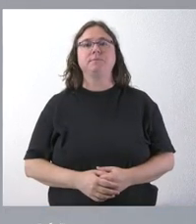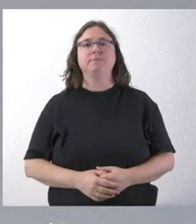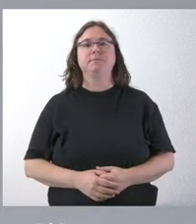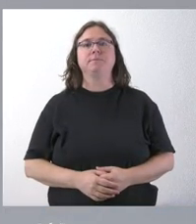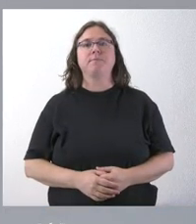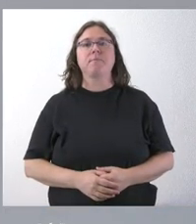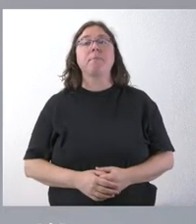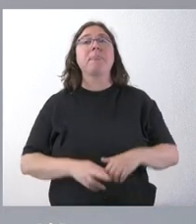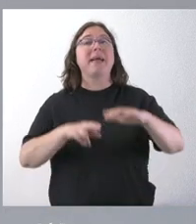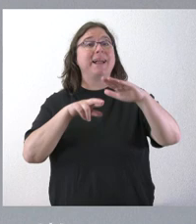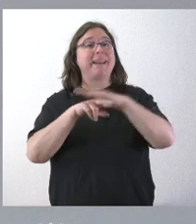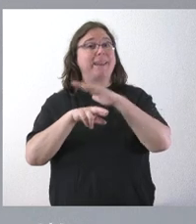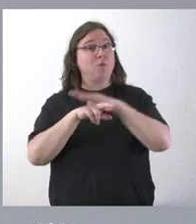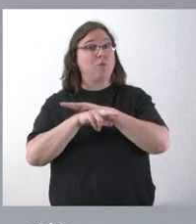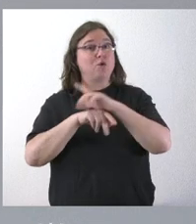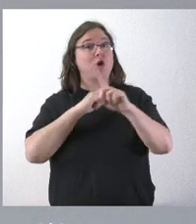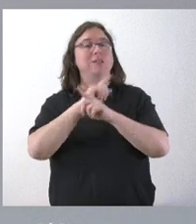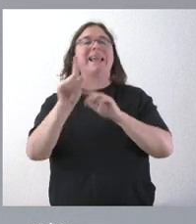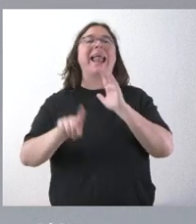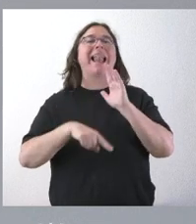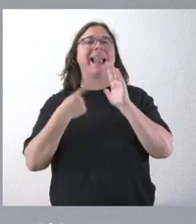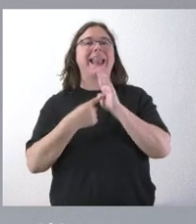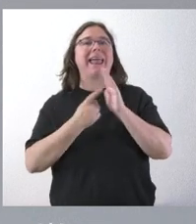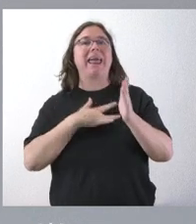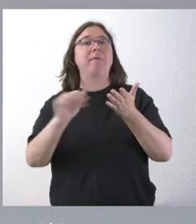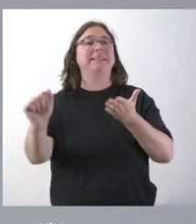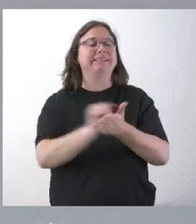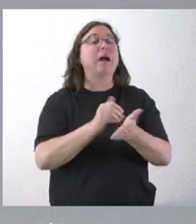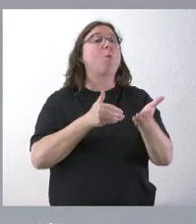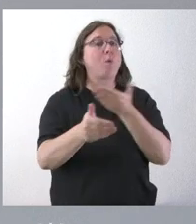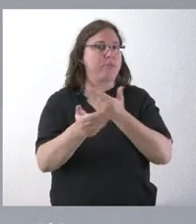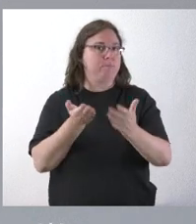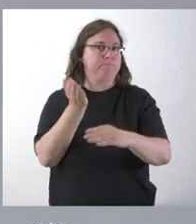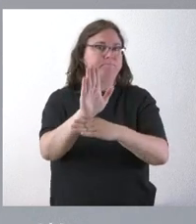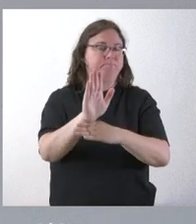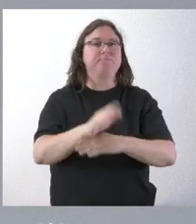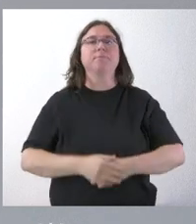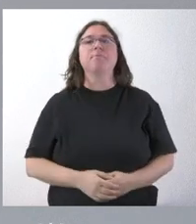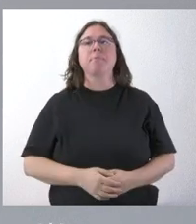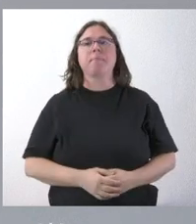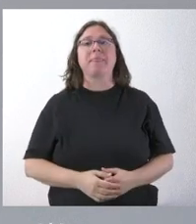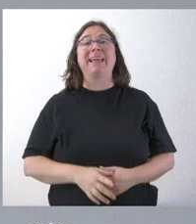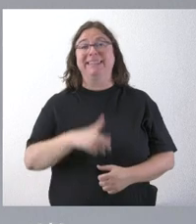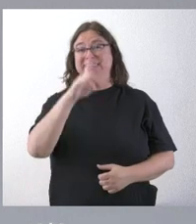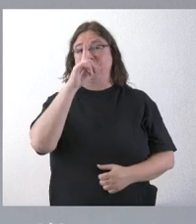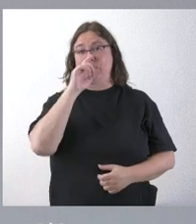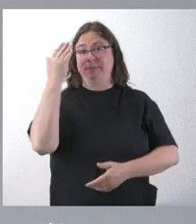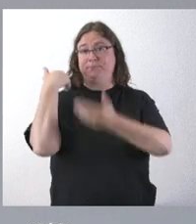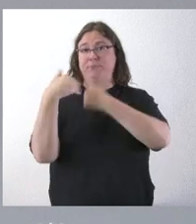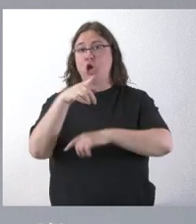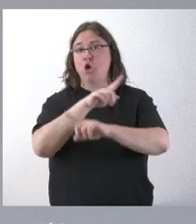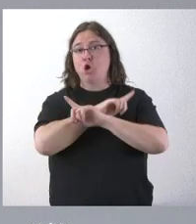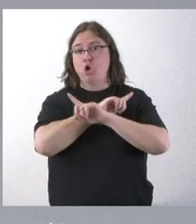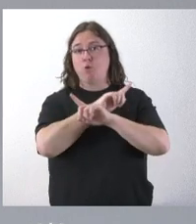Recurso contra la ley de amnistía. ¿Cuándo? Bien, recordarán ustedes que en noviembre del año